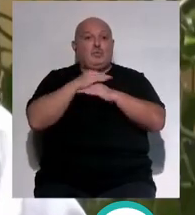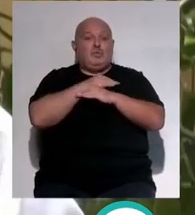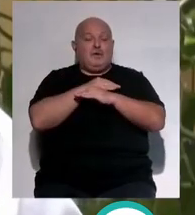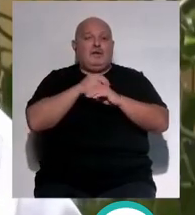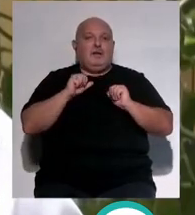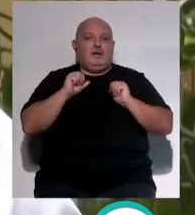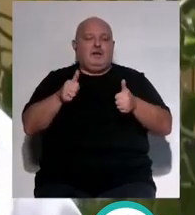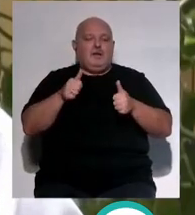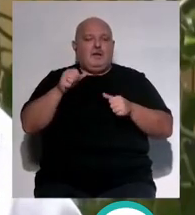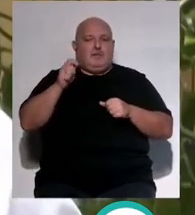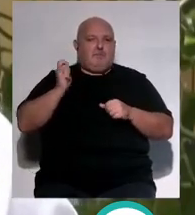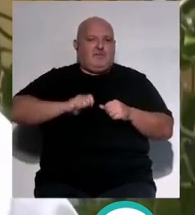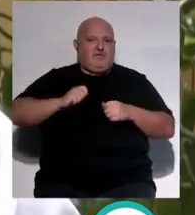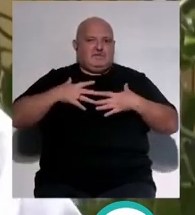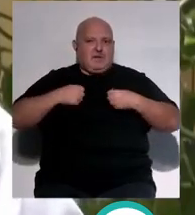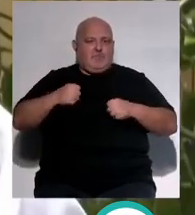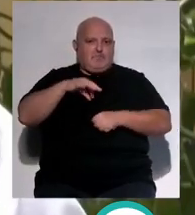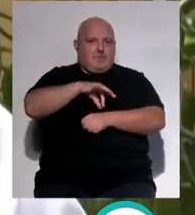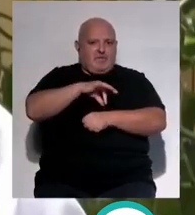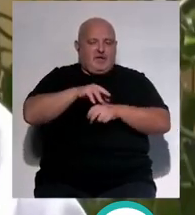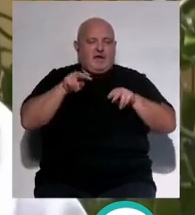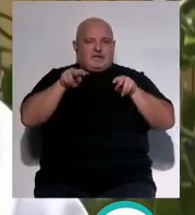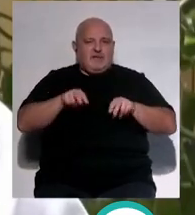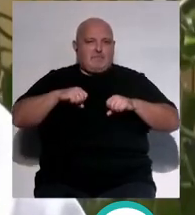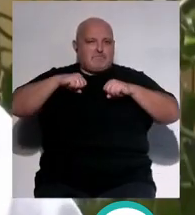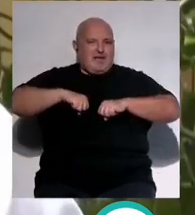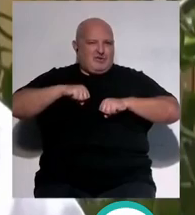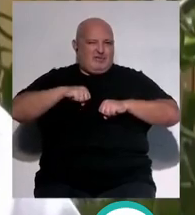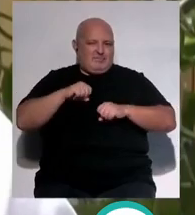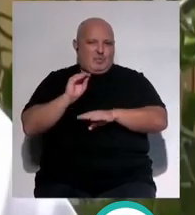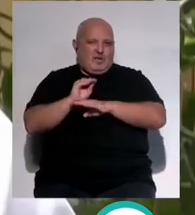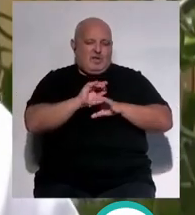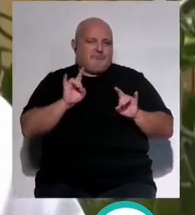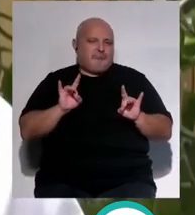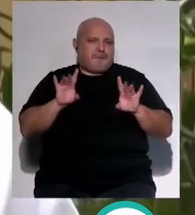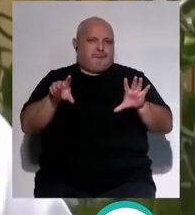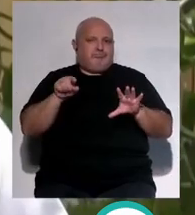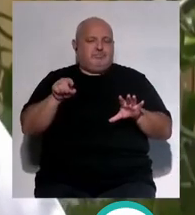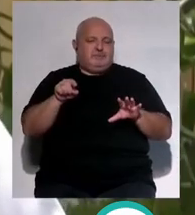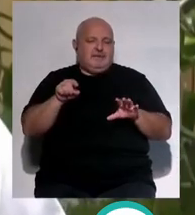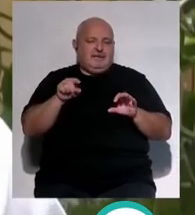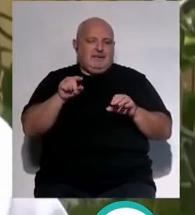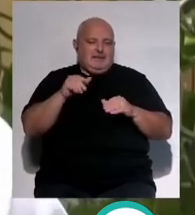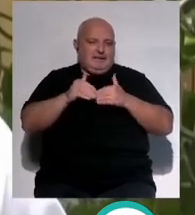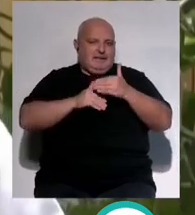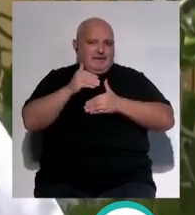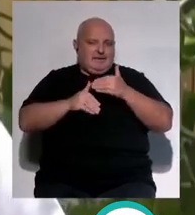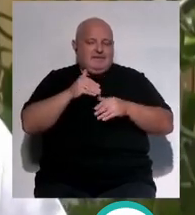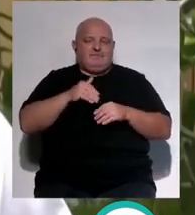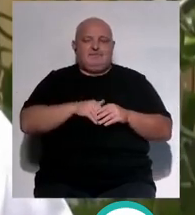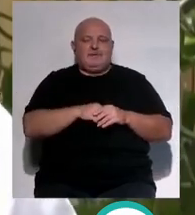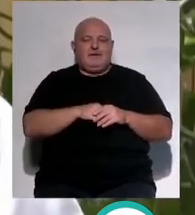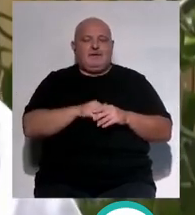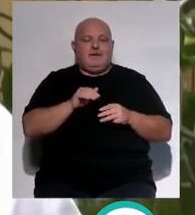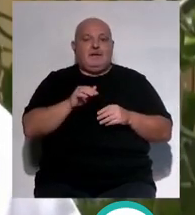empezarán los profesionales sanitarios las residencias de mayores que son los más delicados y los que siguientes en enfermar